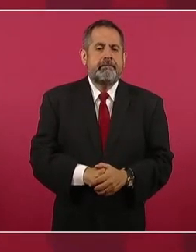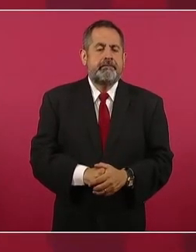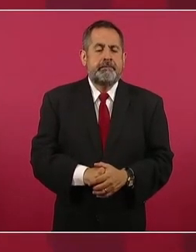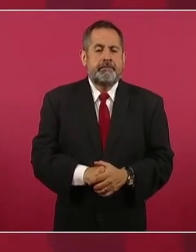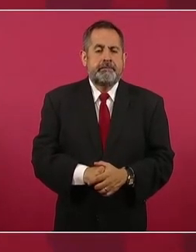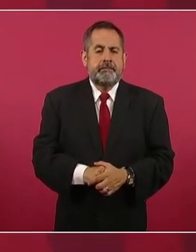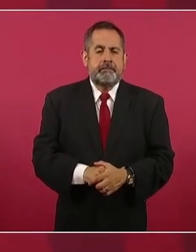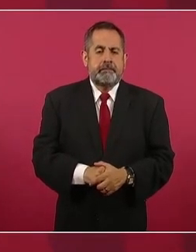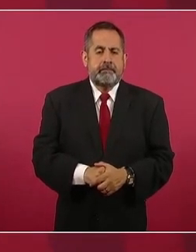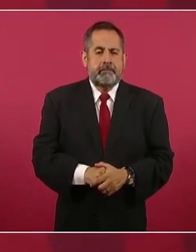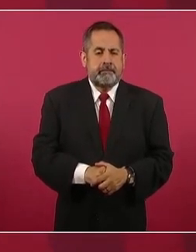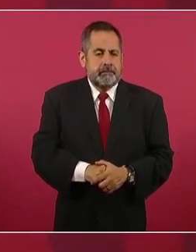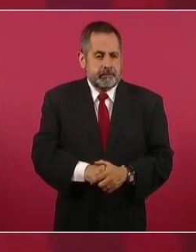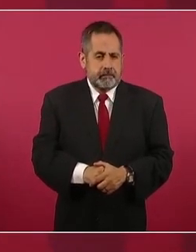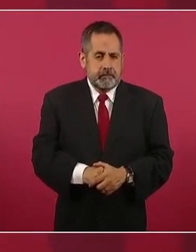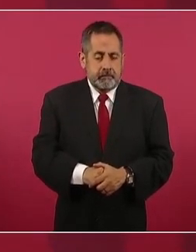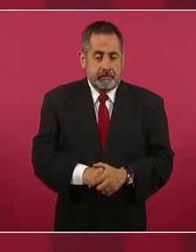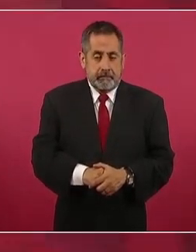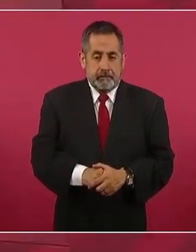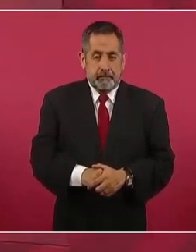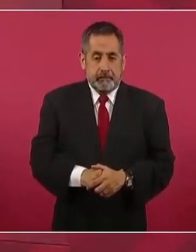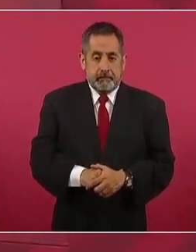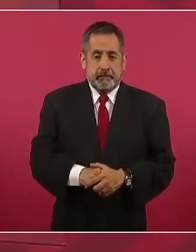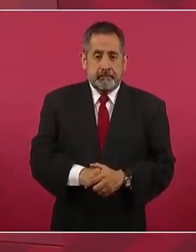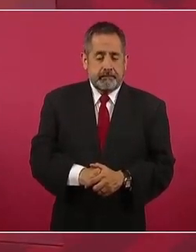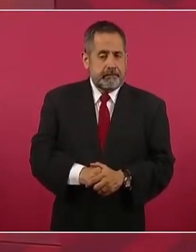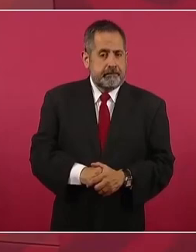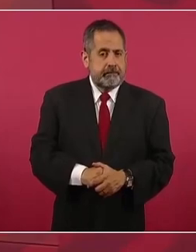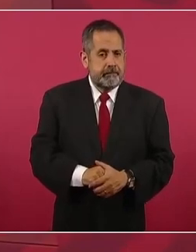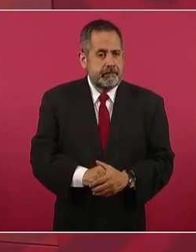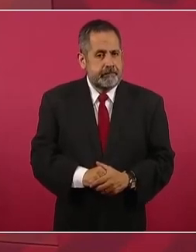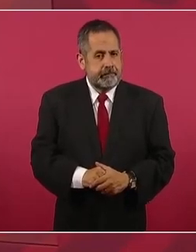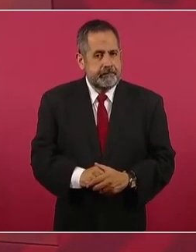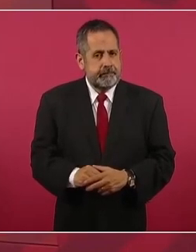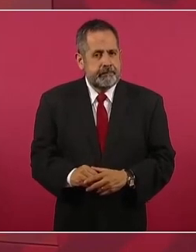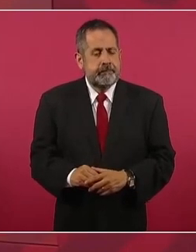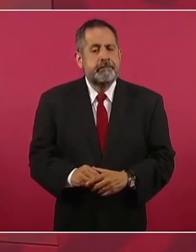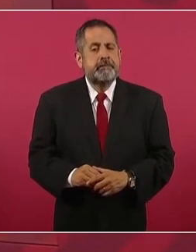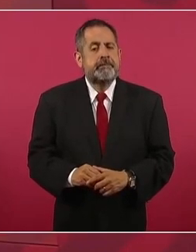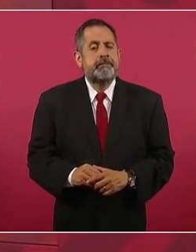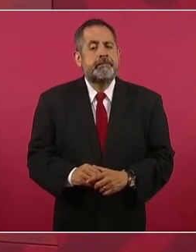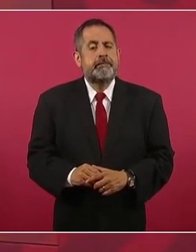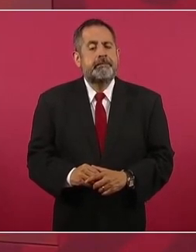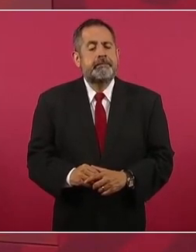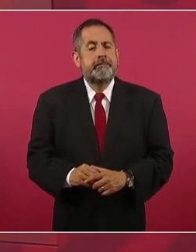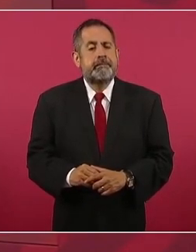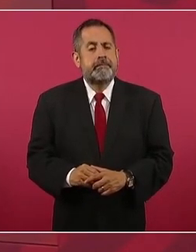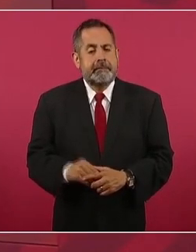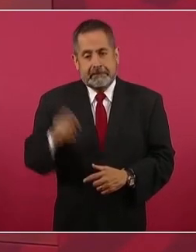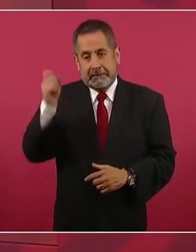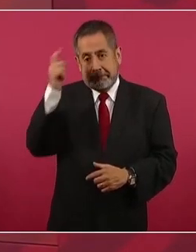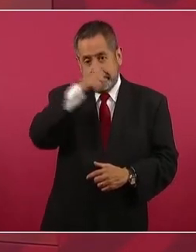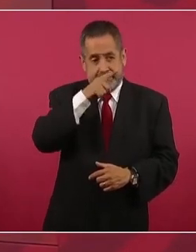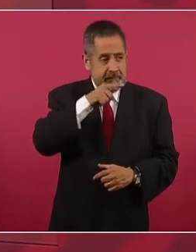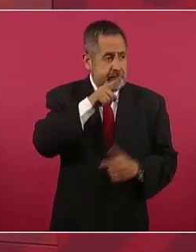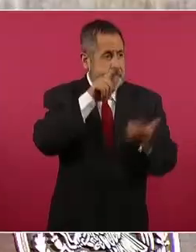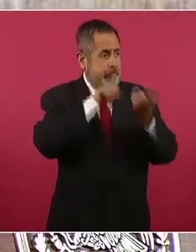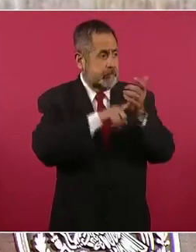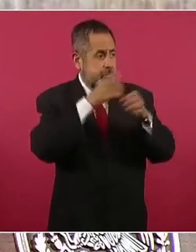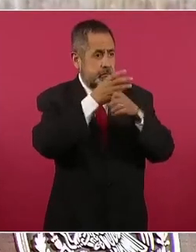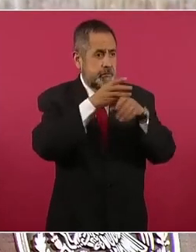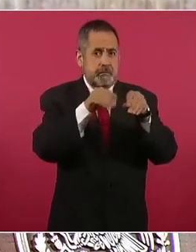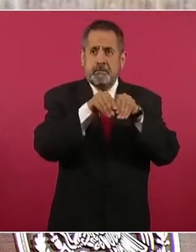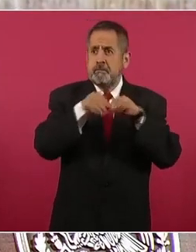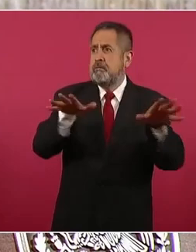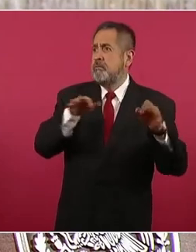Es muy difícil de que baje, de que